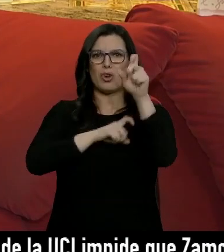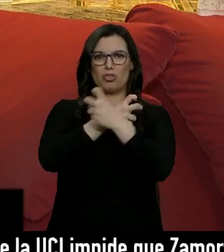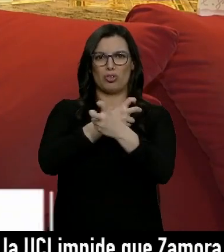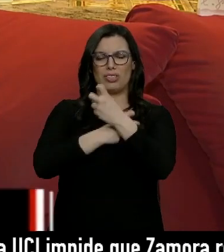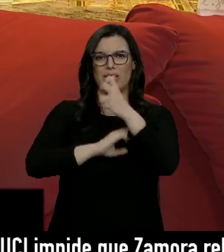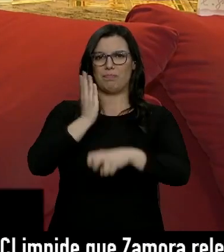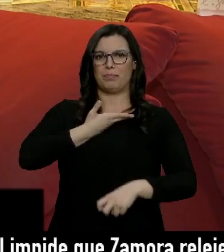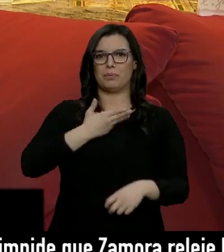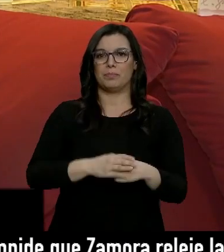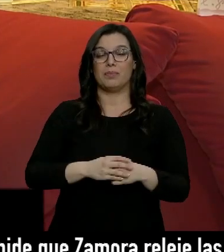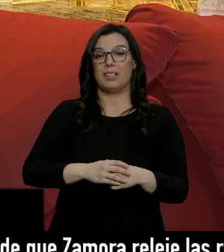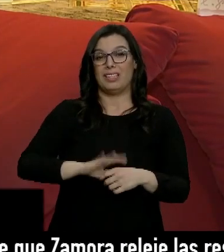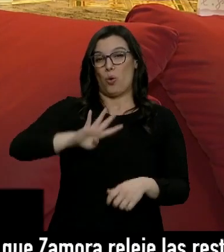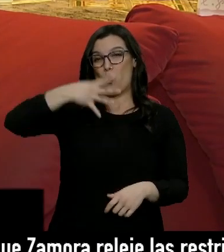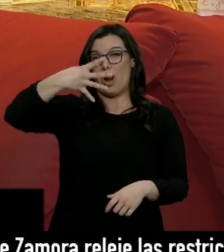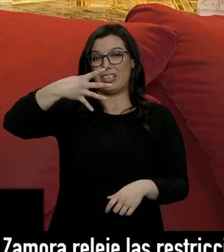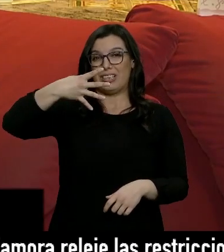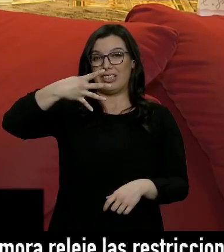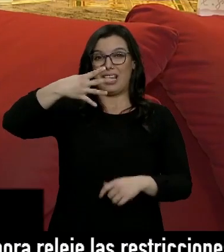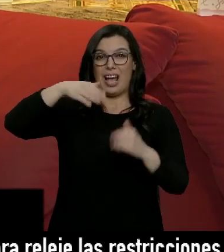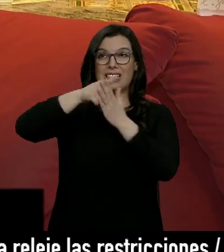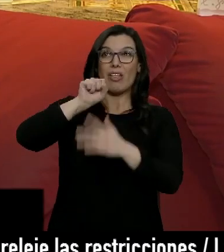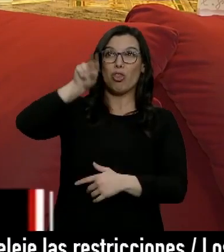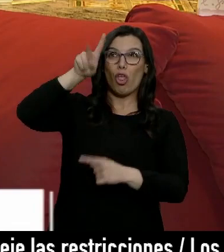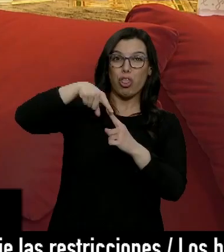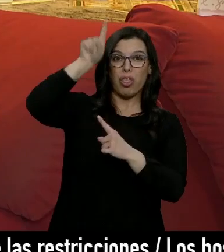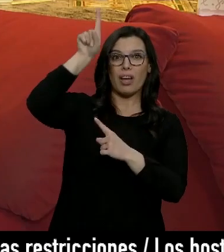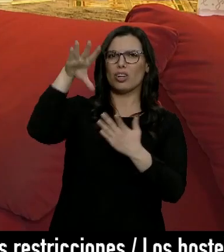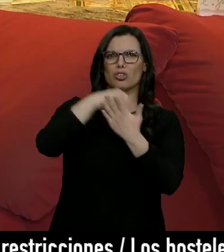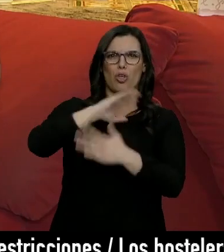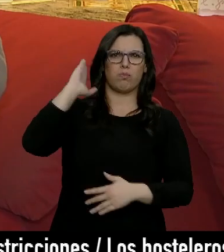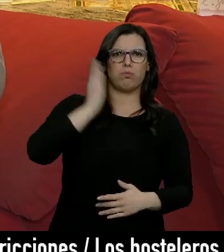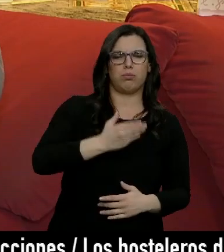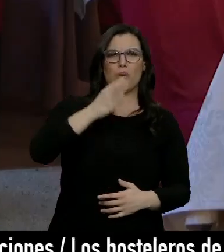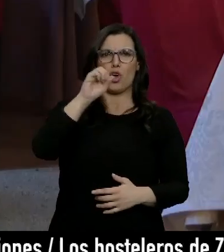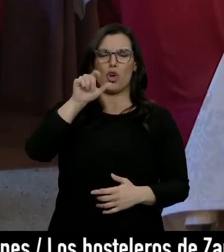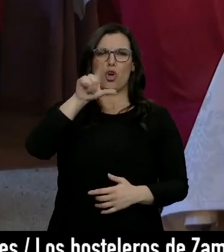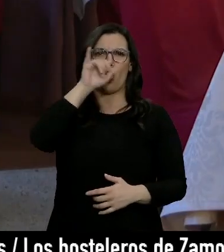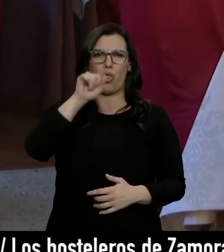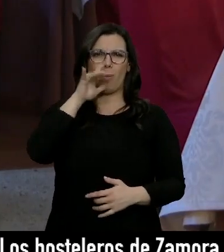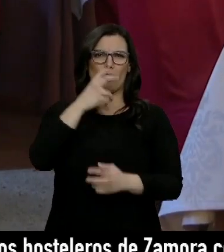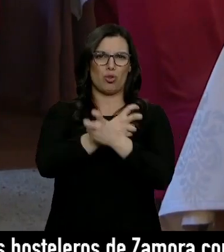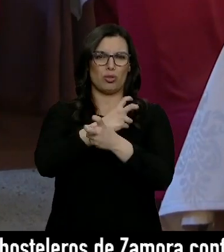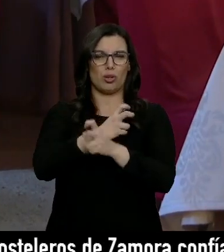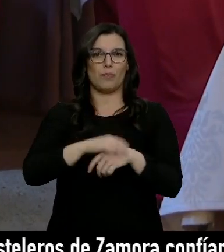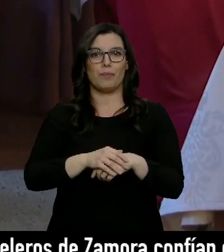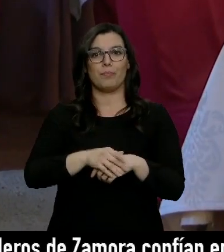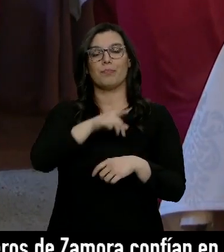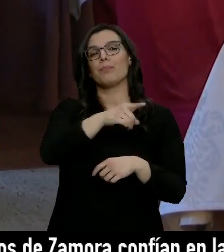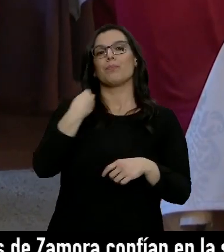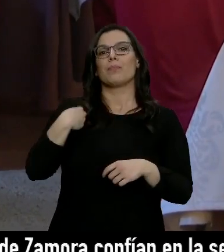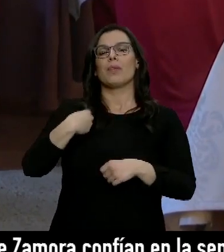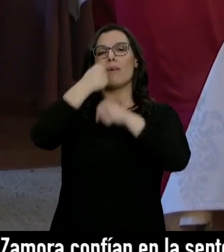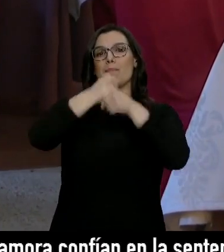pues desde la planta cuarta hasta la 12, creo que todos afectando el síndrome tóxico. Miguel Ángel vive en Peñaranda de